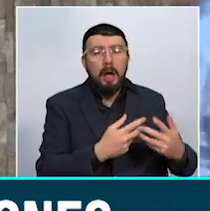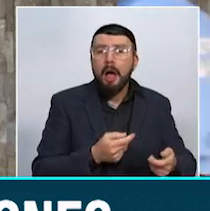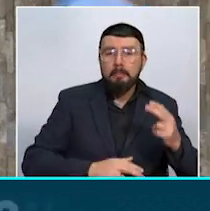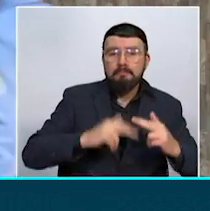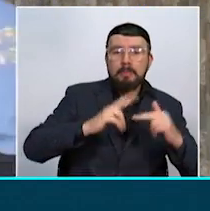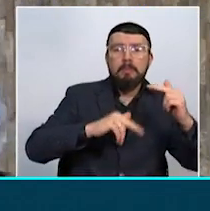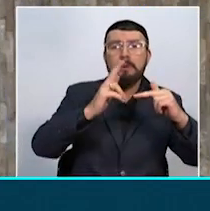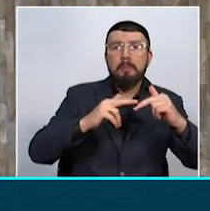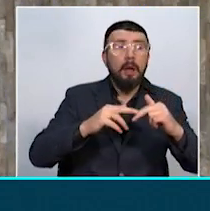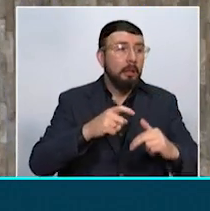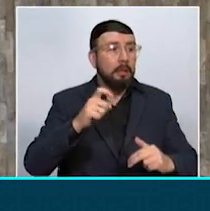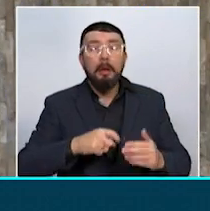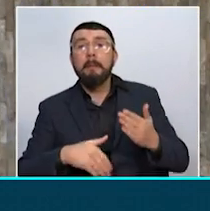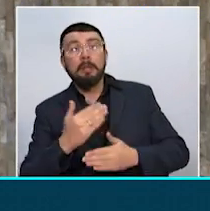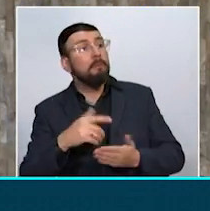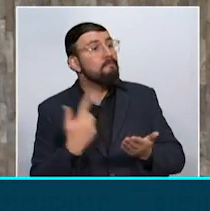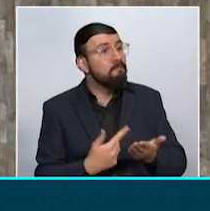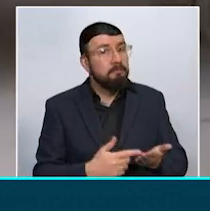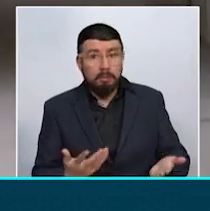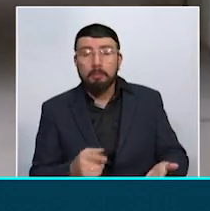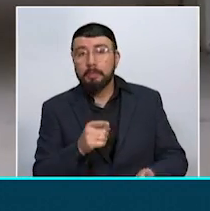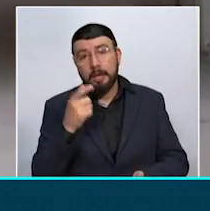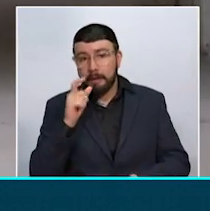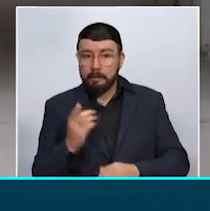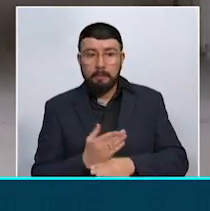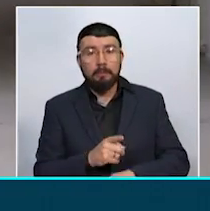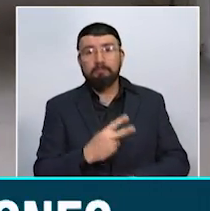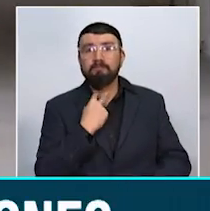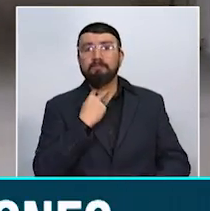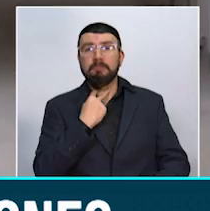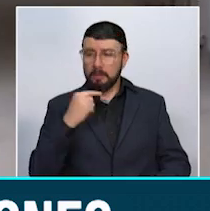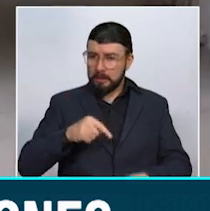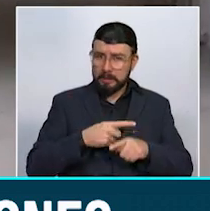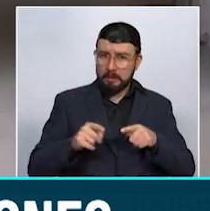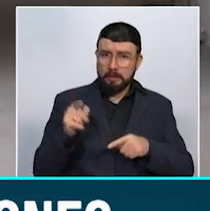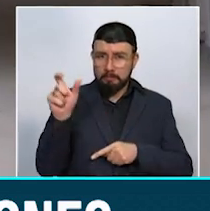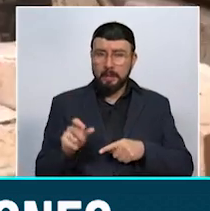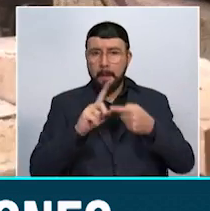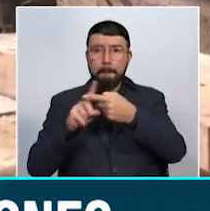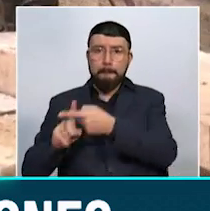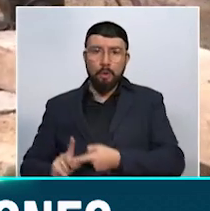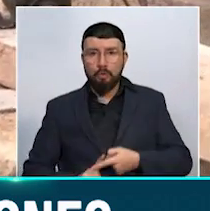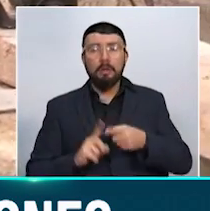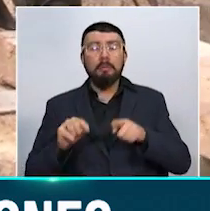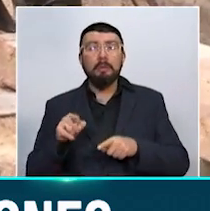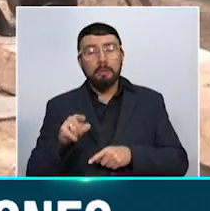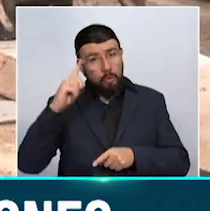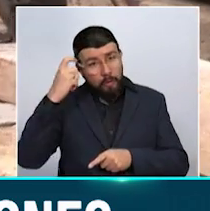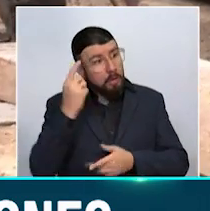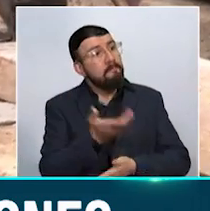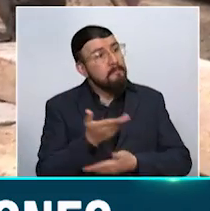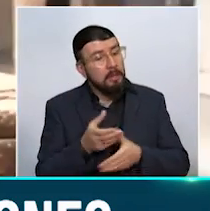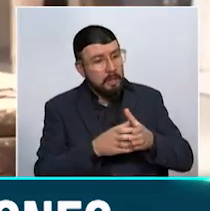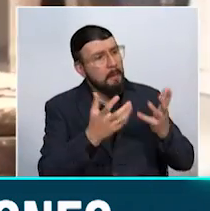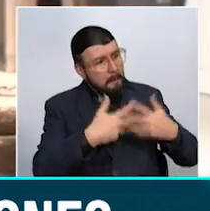y Caldas está afectada por esa situación. A propósito, esta semana el procurador regional y el gobernador le exigieron a la empresa contratista